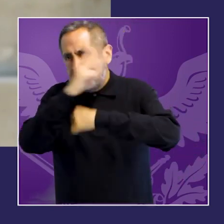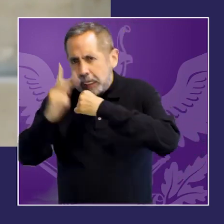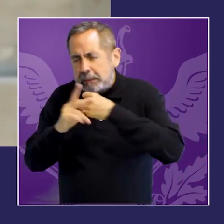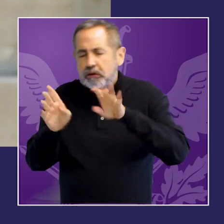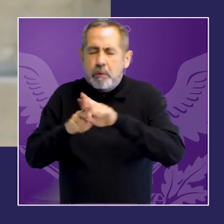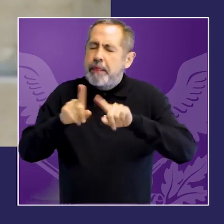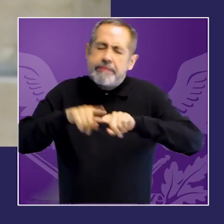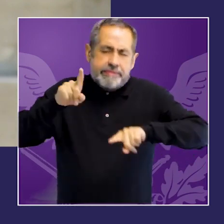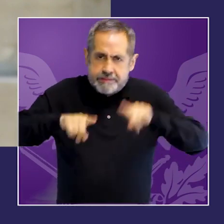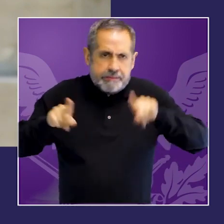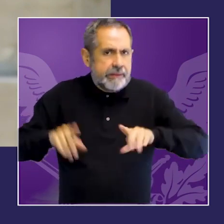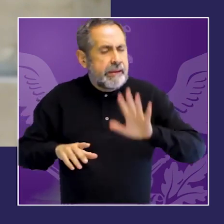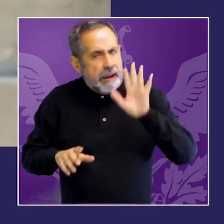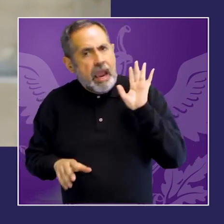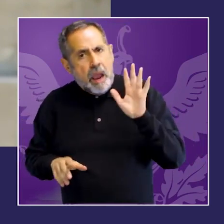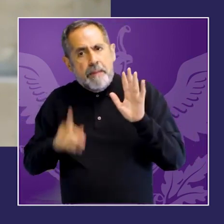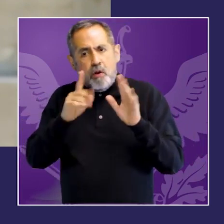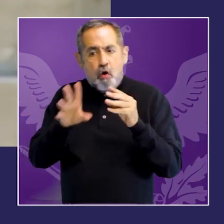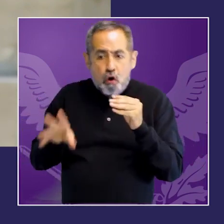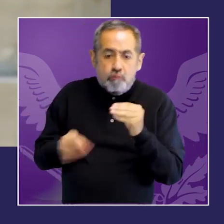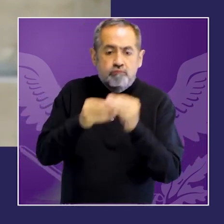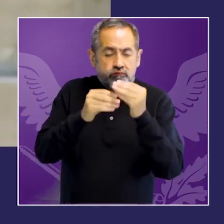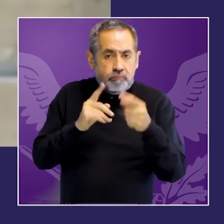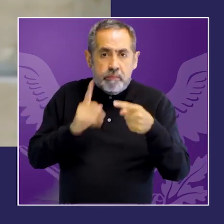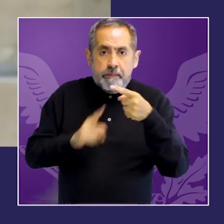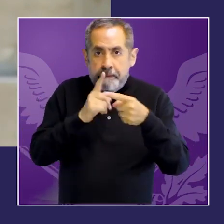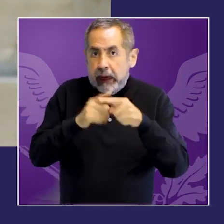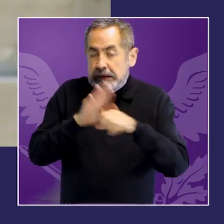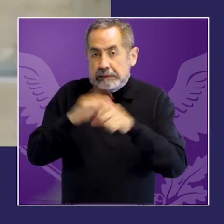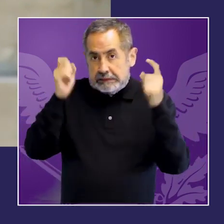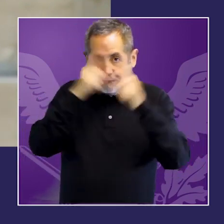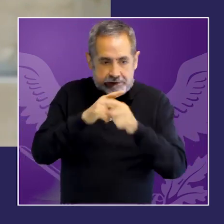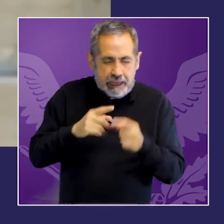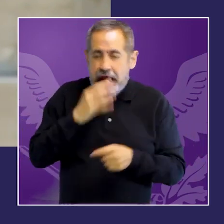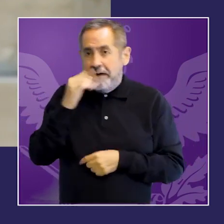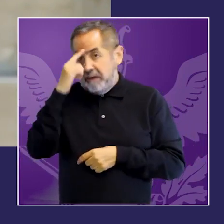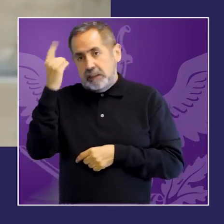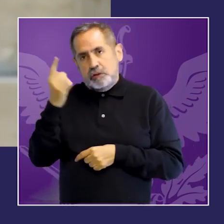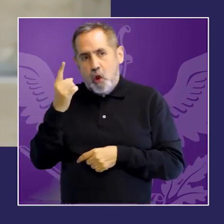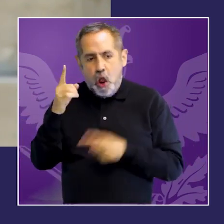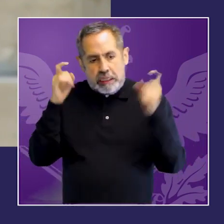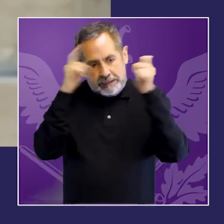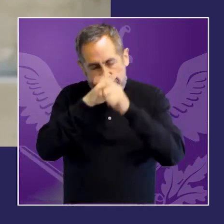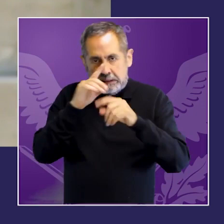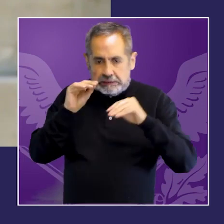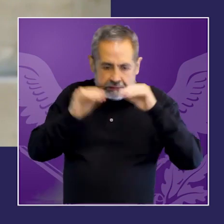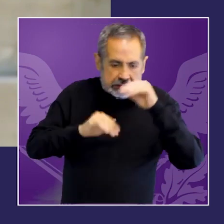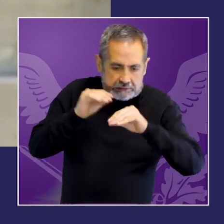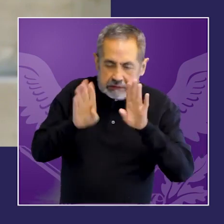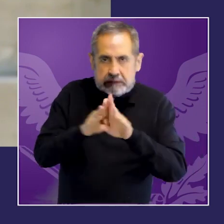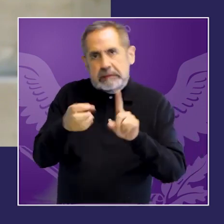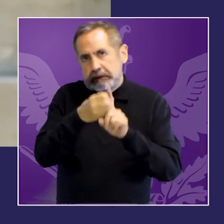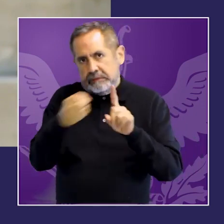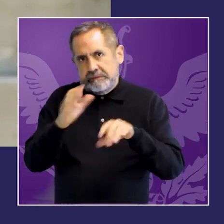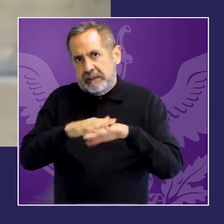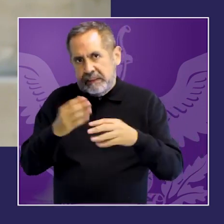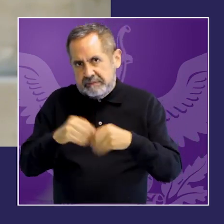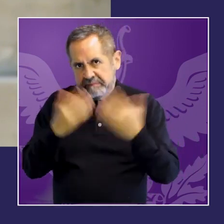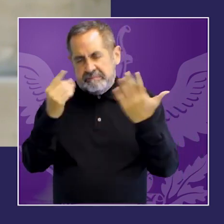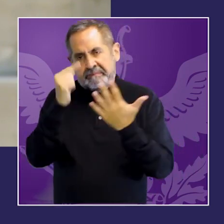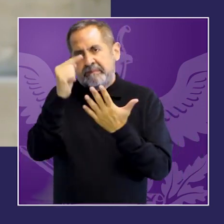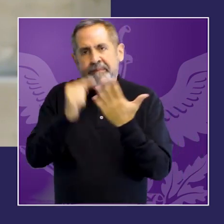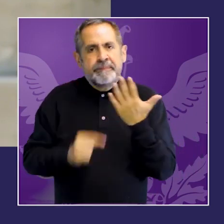investigación en tercer lugar jugar con perspectiva de género es un ejercicio en